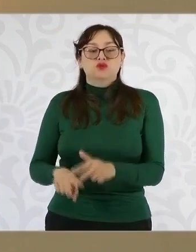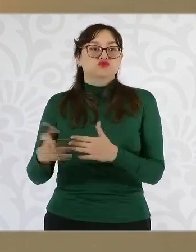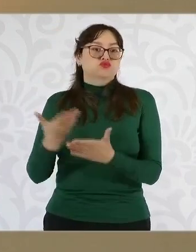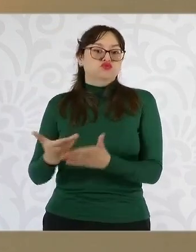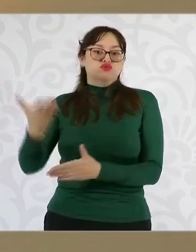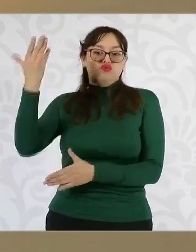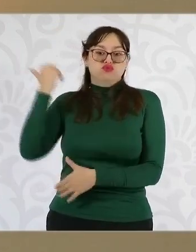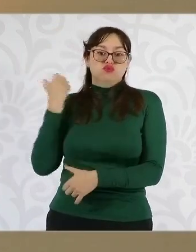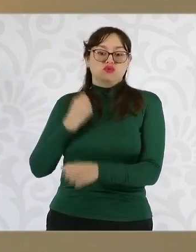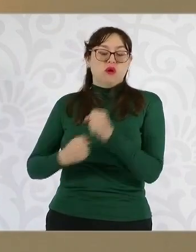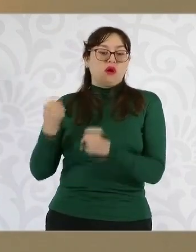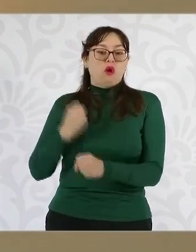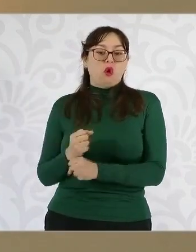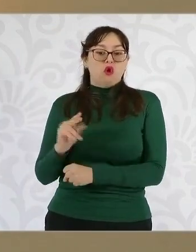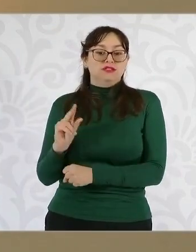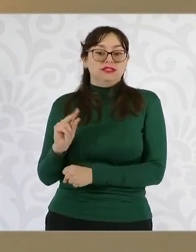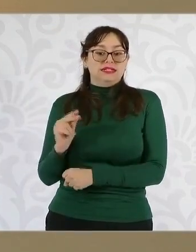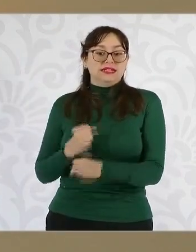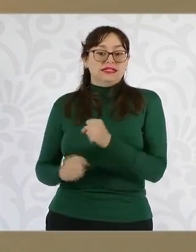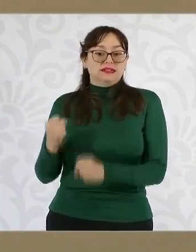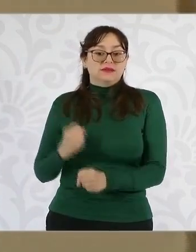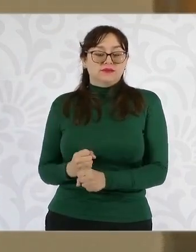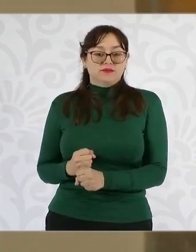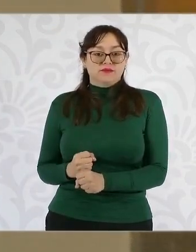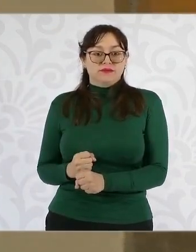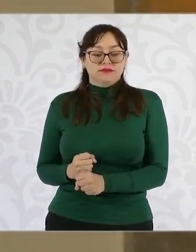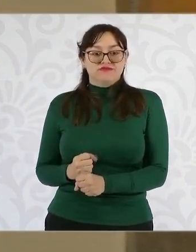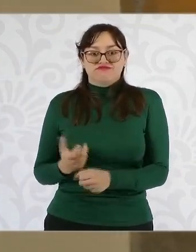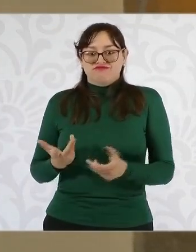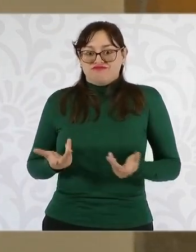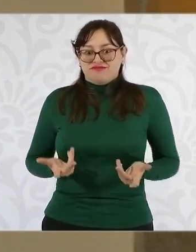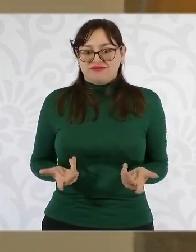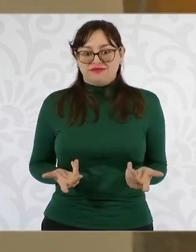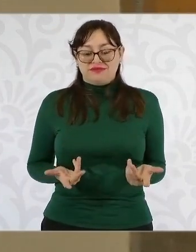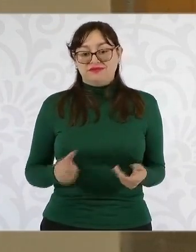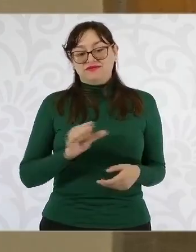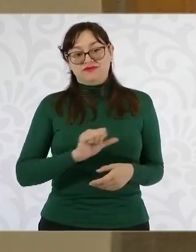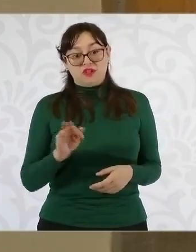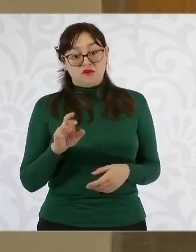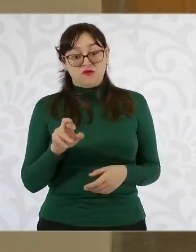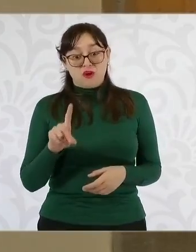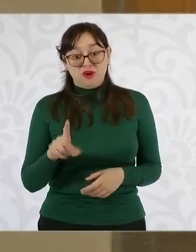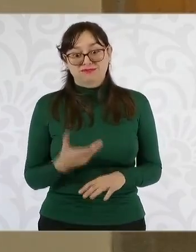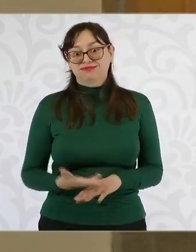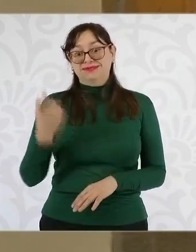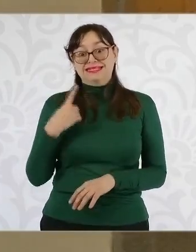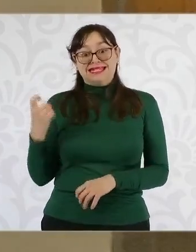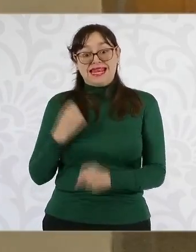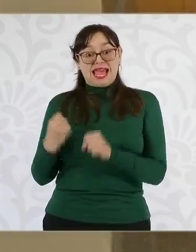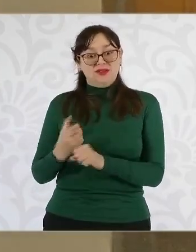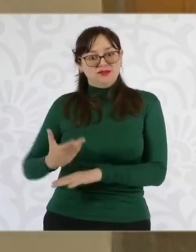Ford Motor Company llegó al fin, casi hace un siglo. Entonces, estamos hablando de empresas que forman parte y son